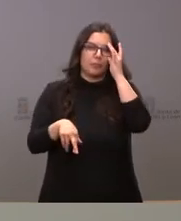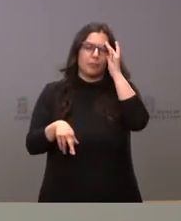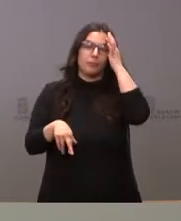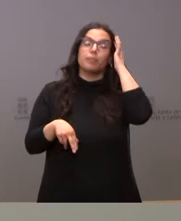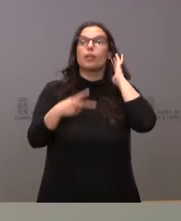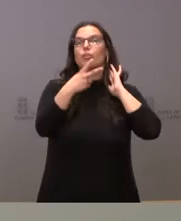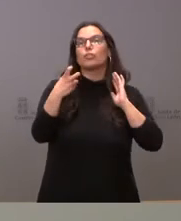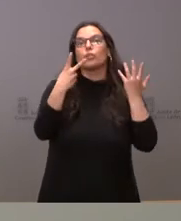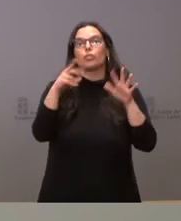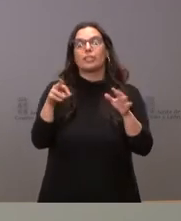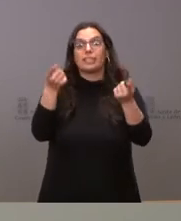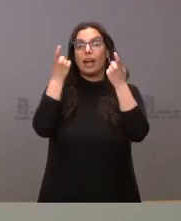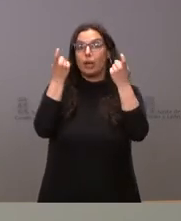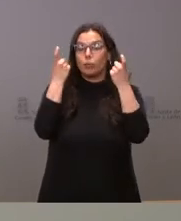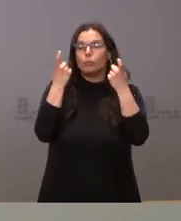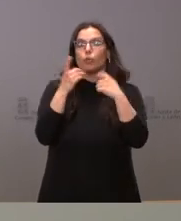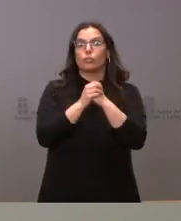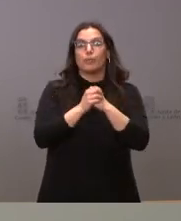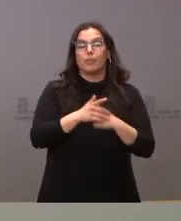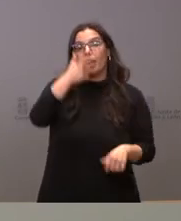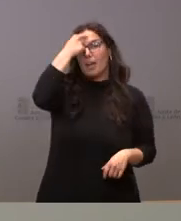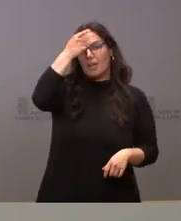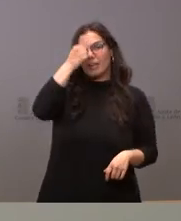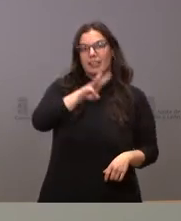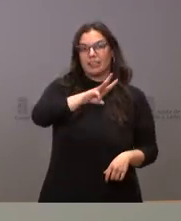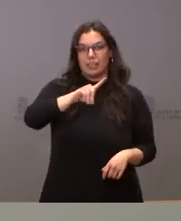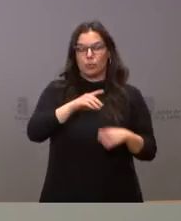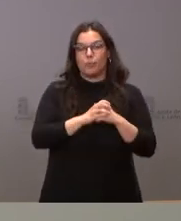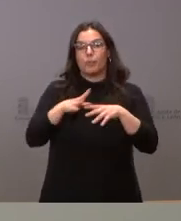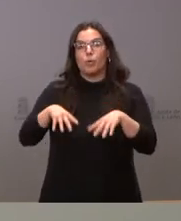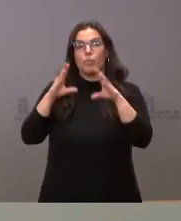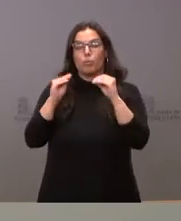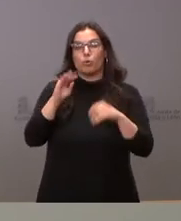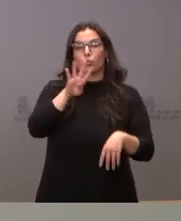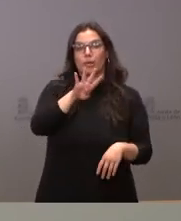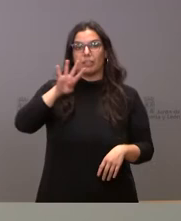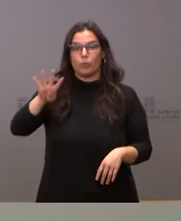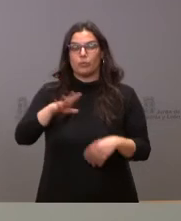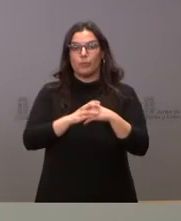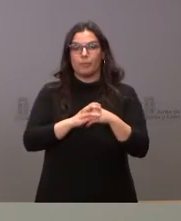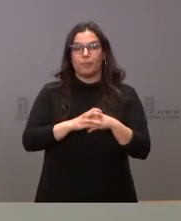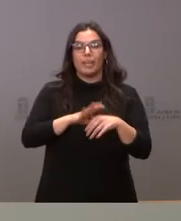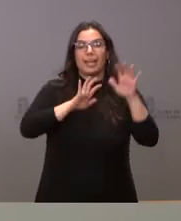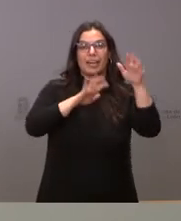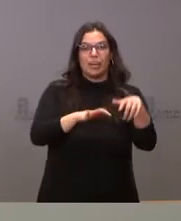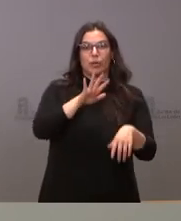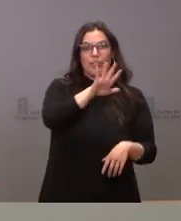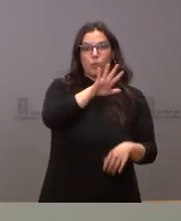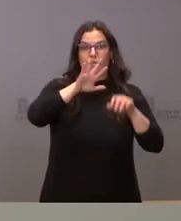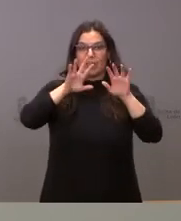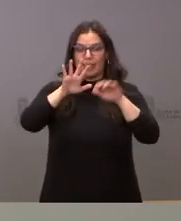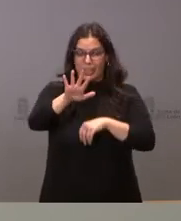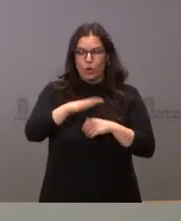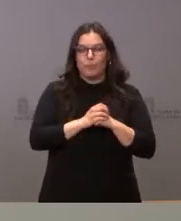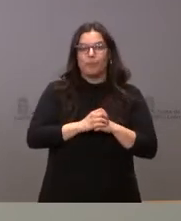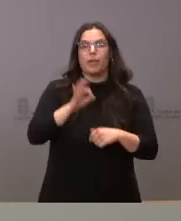doscientos setenta alumnos, en Ávila treinta y uno, en Burgos cuarenta cuatro, en León cincuenta y cinco,